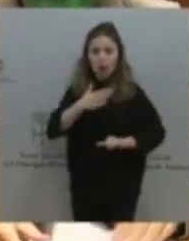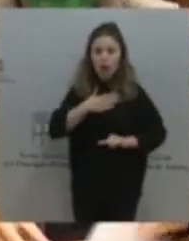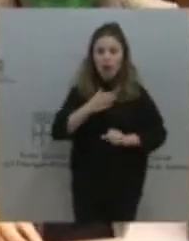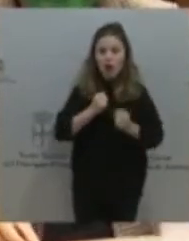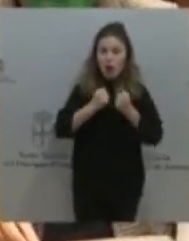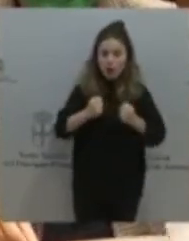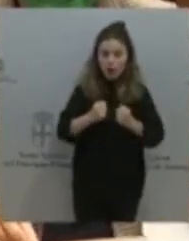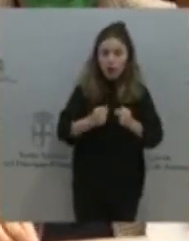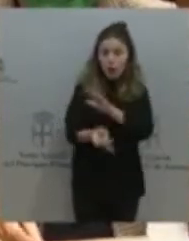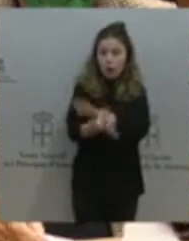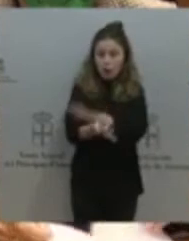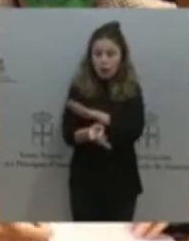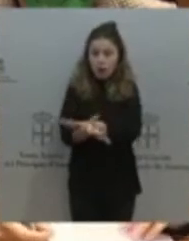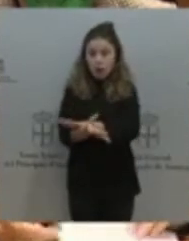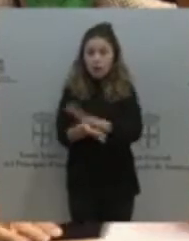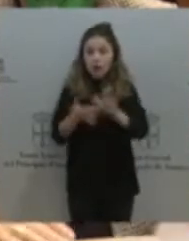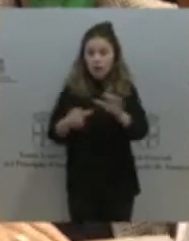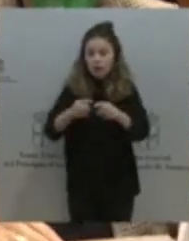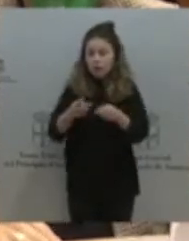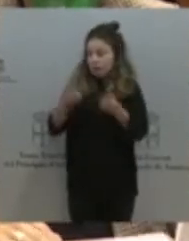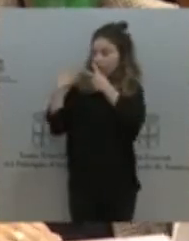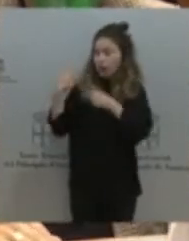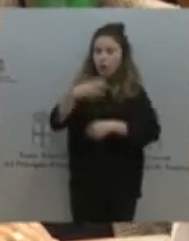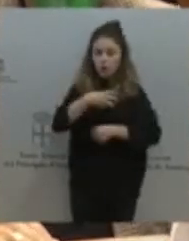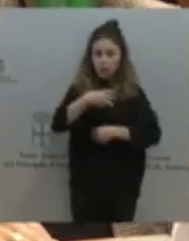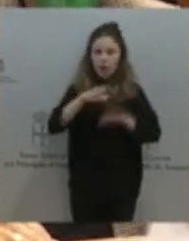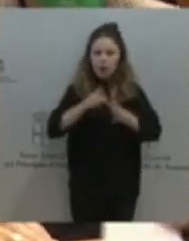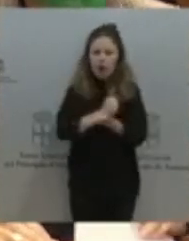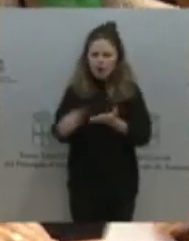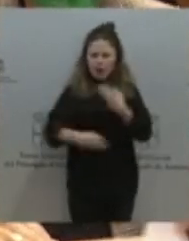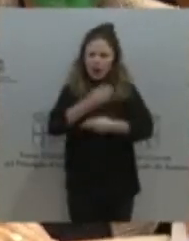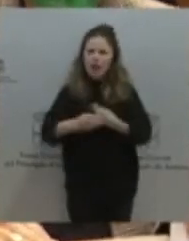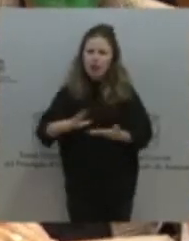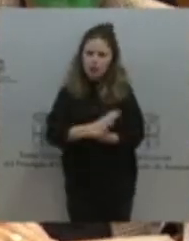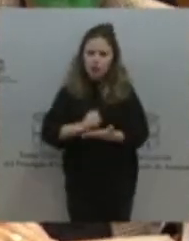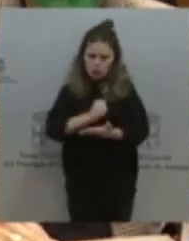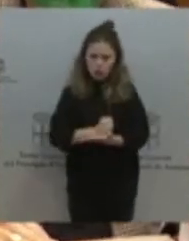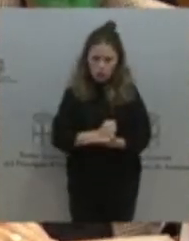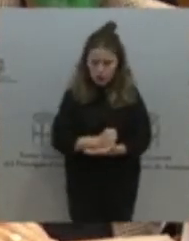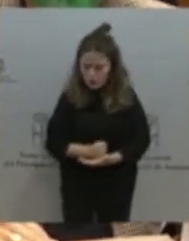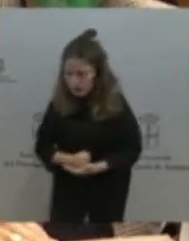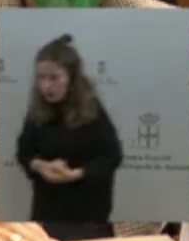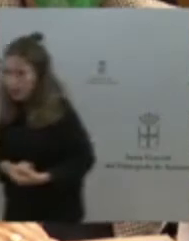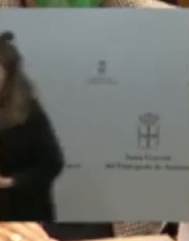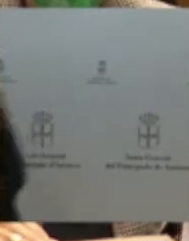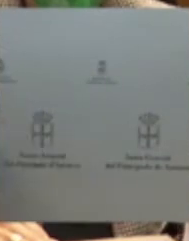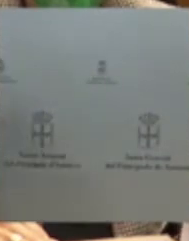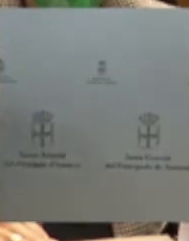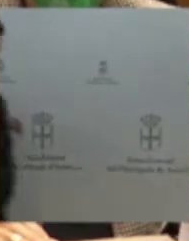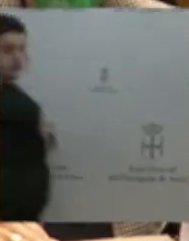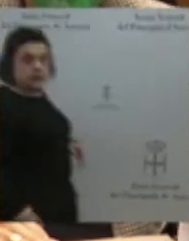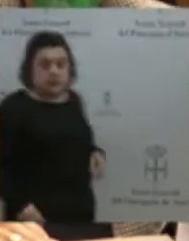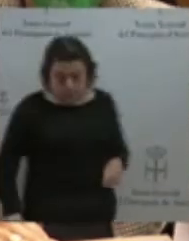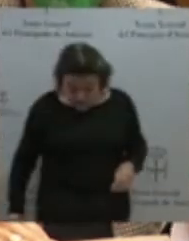pero hacerlo con todas las garantías. Yo antes lo explicaba, creo, de una manera muy gráfica. No solo en el ámbito de mis competencias, sino con carácter general